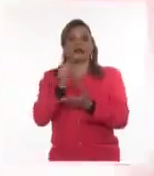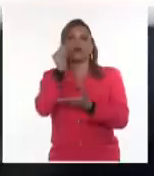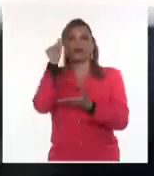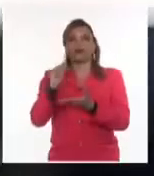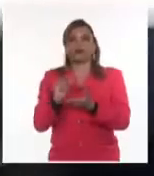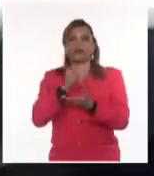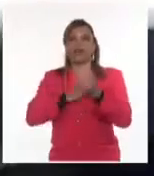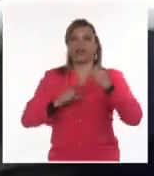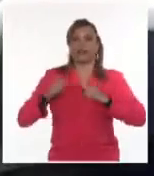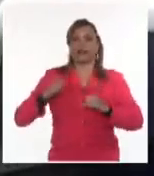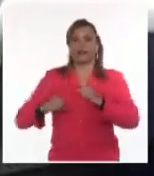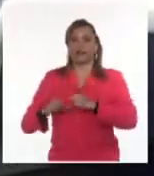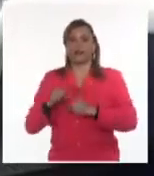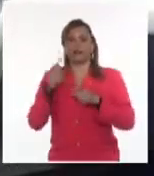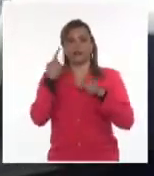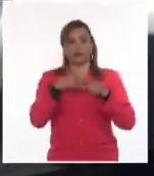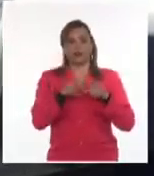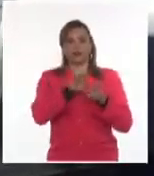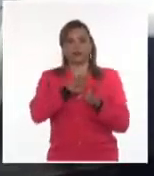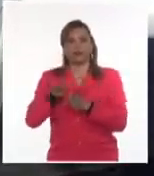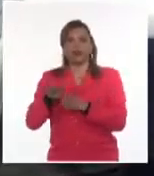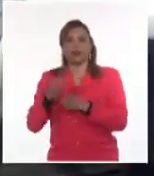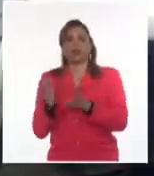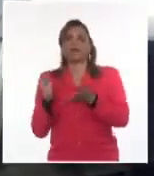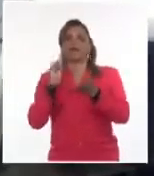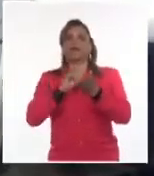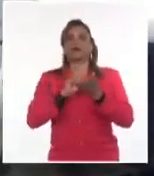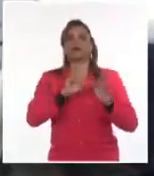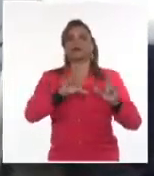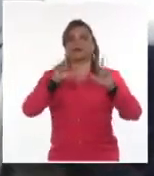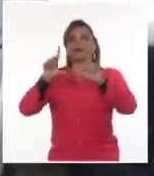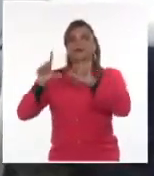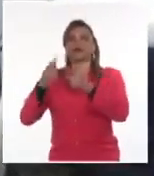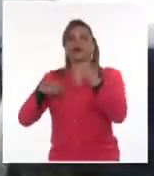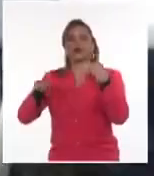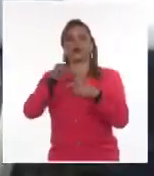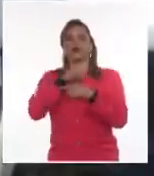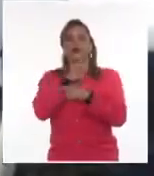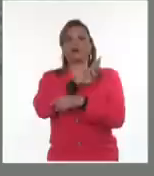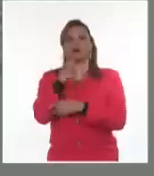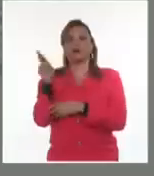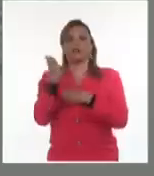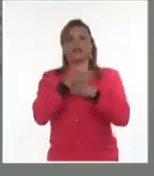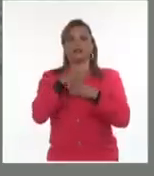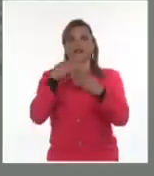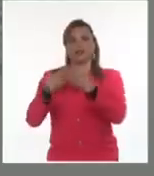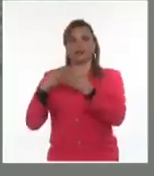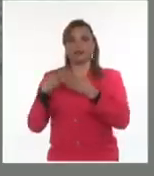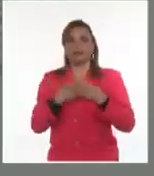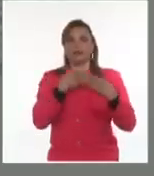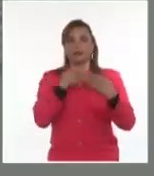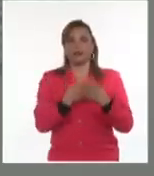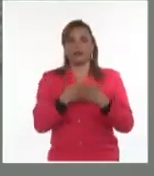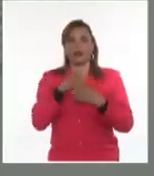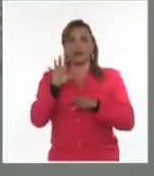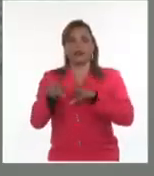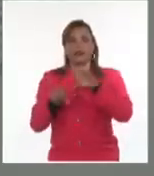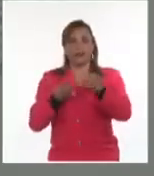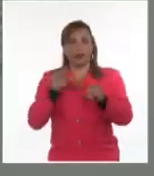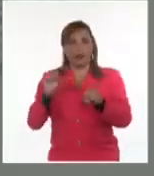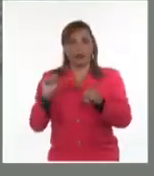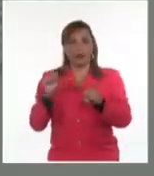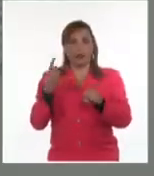persona. También colocarían carteles contra revolucionarios en varias entidades. Ante la captura del principal